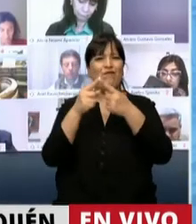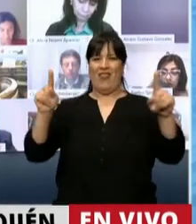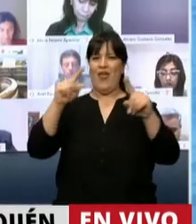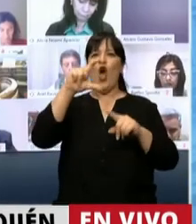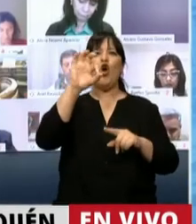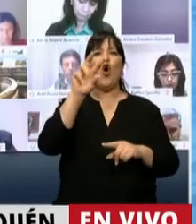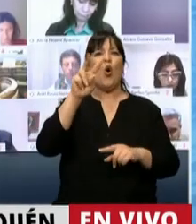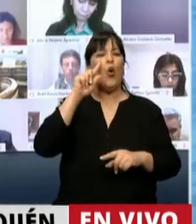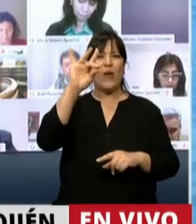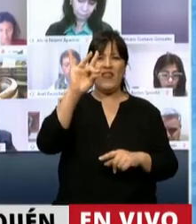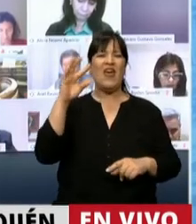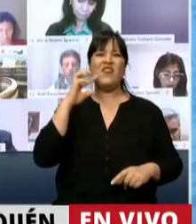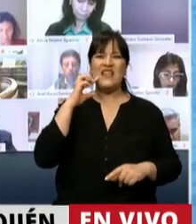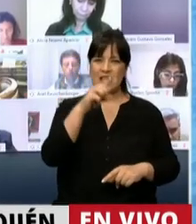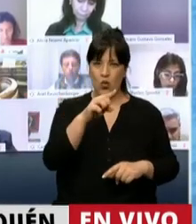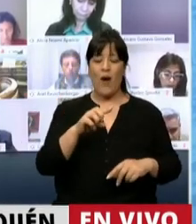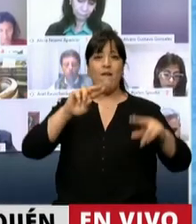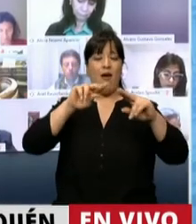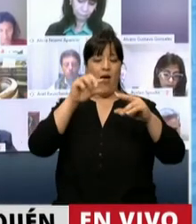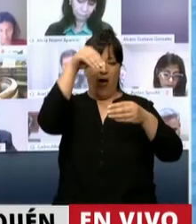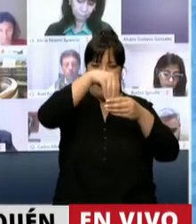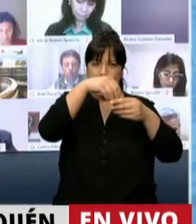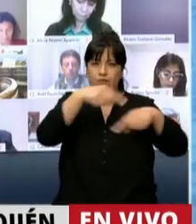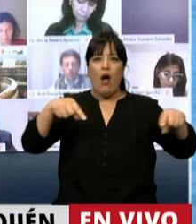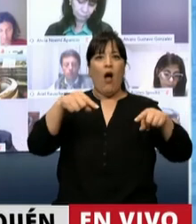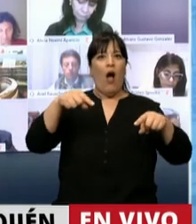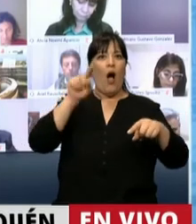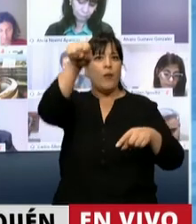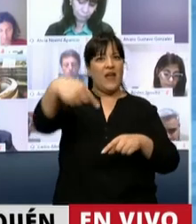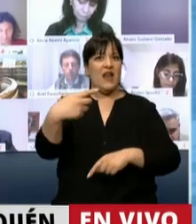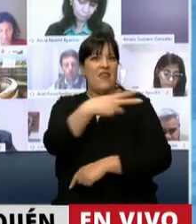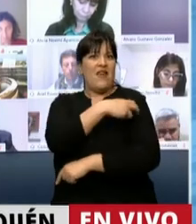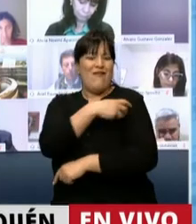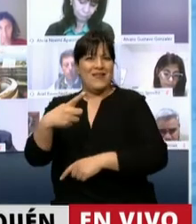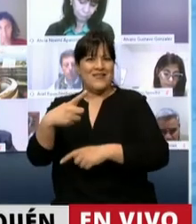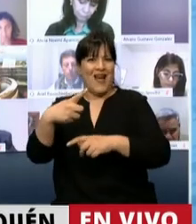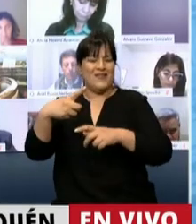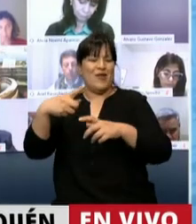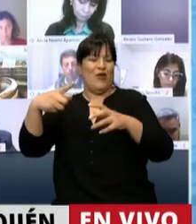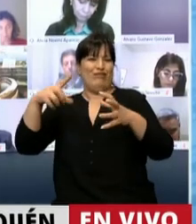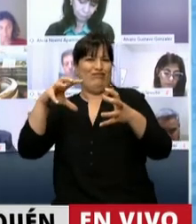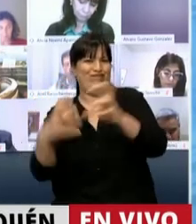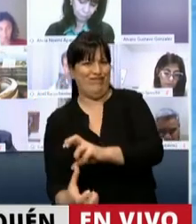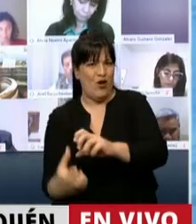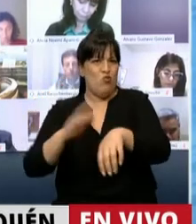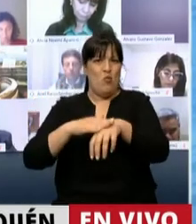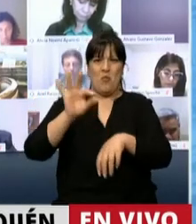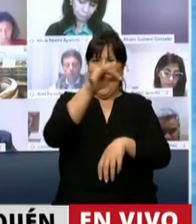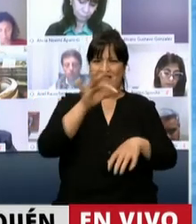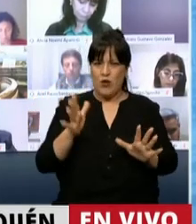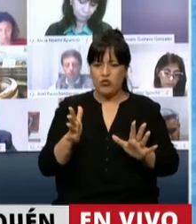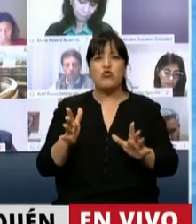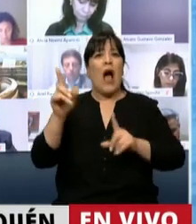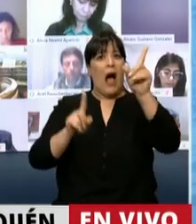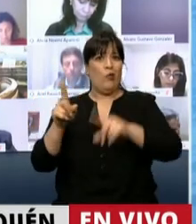COVID-19, pone en jaque nuestro sistema inmunológico. Algunos lamentablemente no han podido